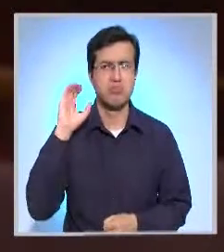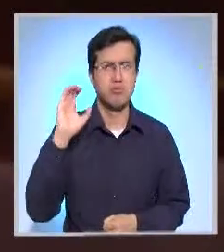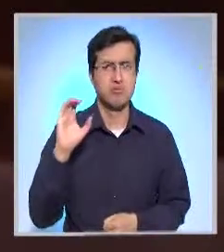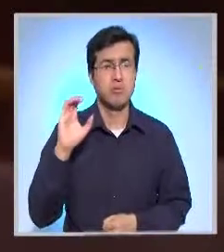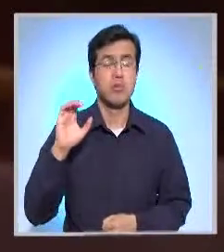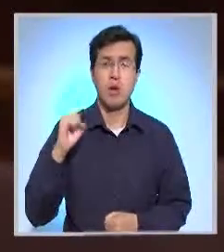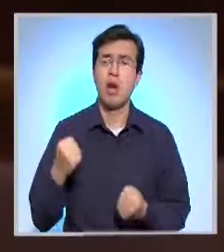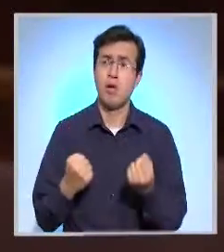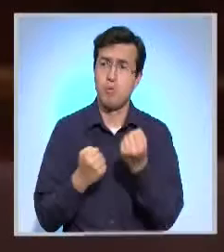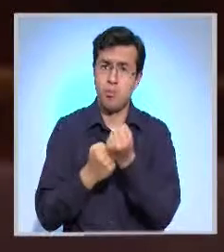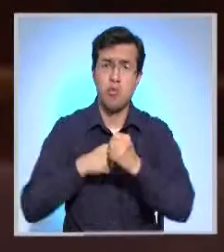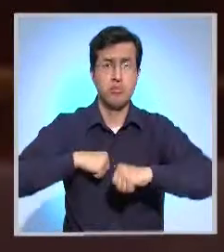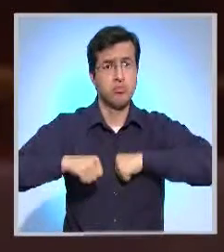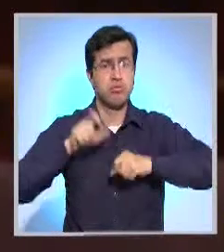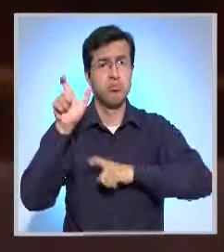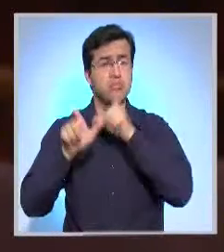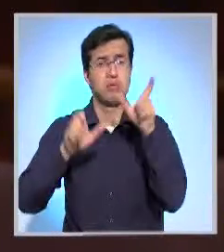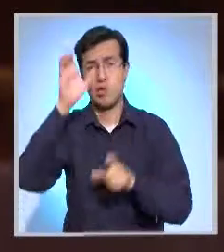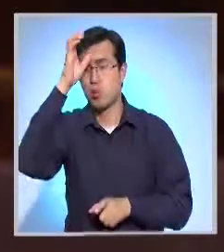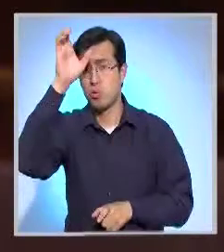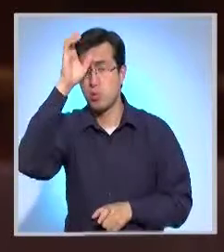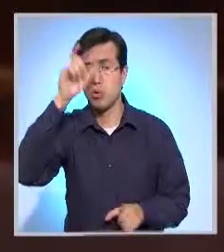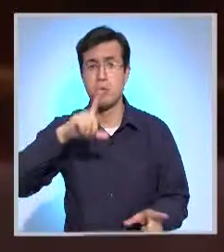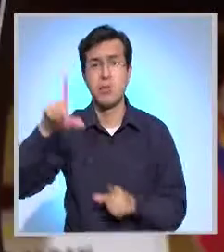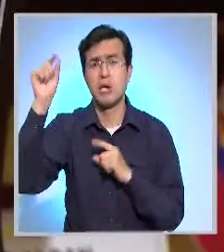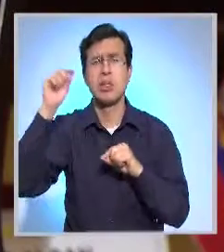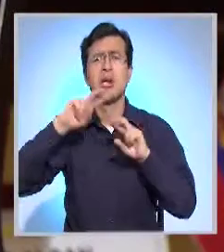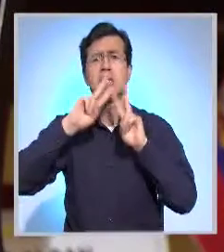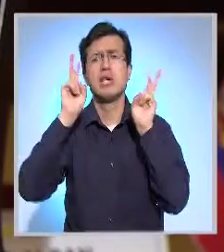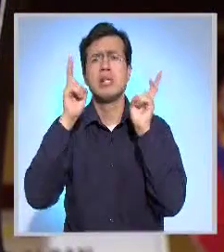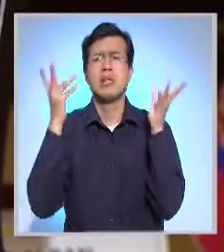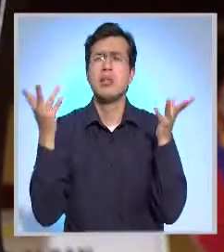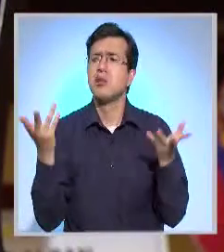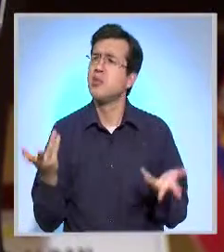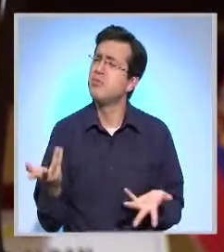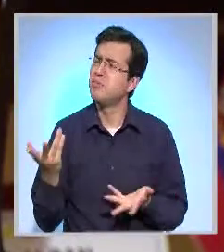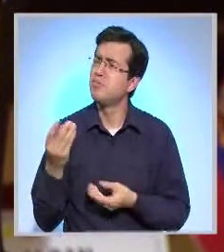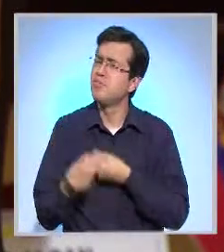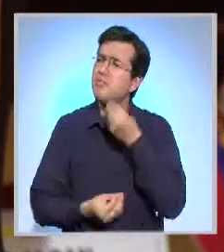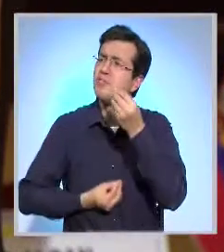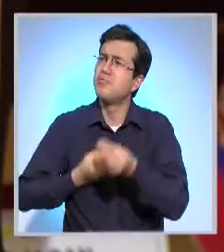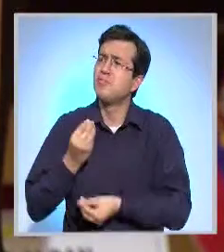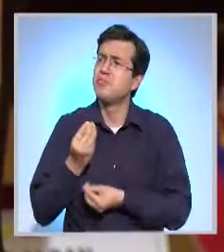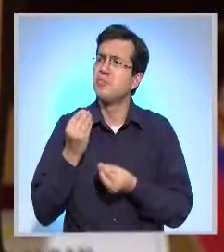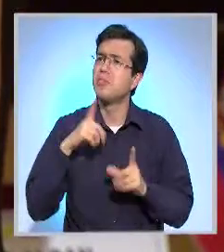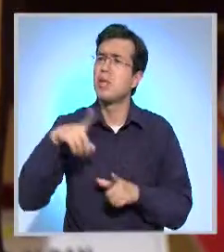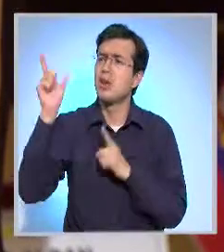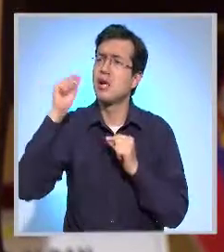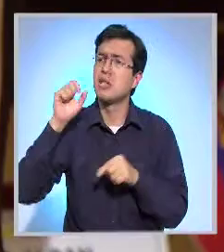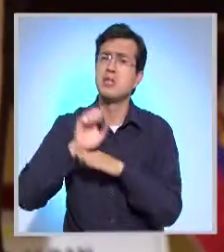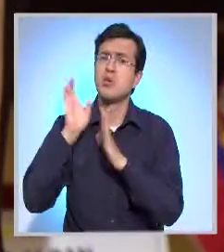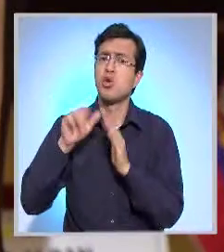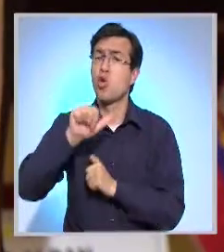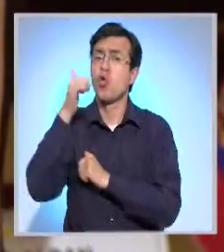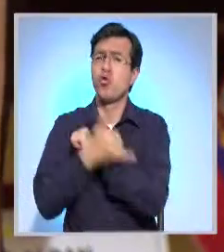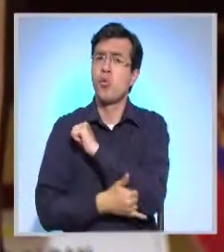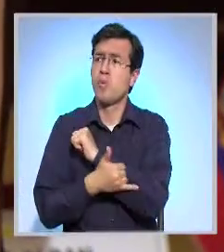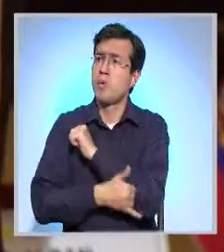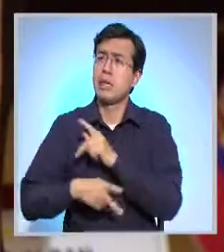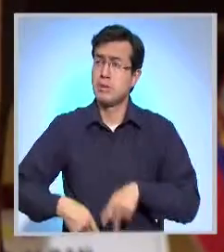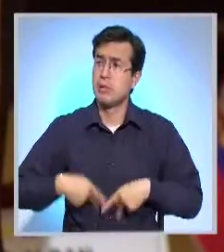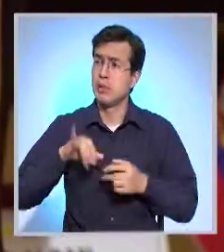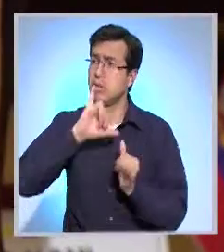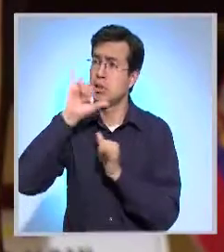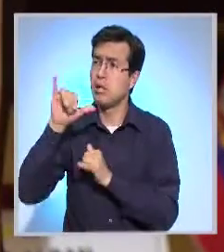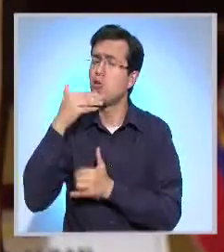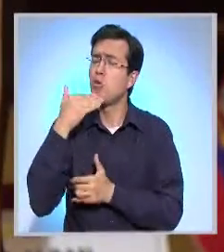de los artistas y gestores culturales migrantes. Y en términos generales, ¿qué es lo que tendrían que hacer los compatriotas migrantes para poder acceder